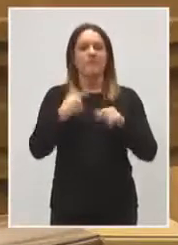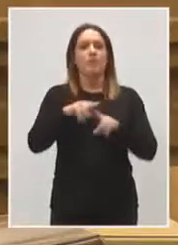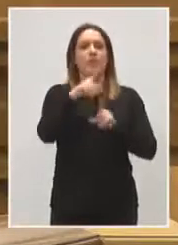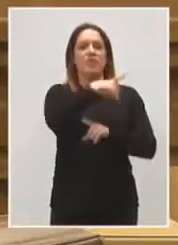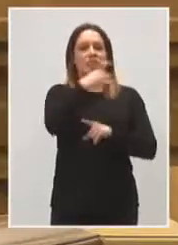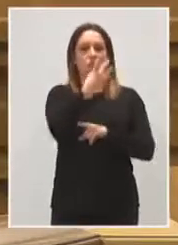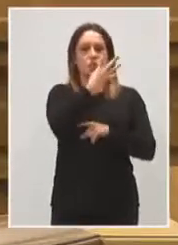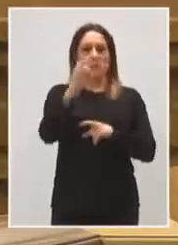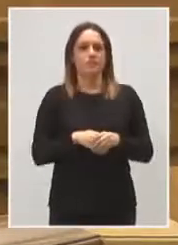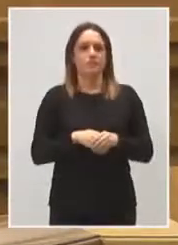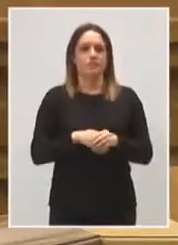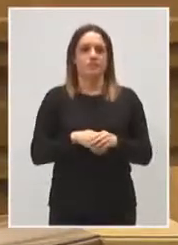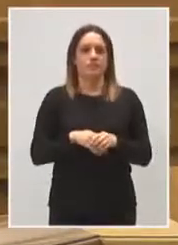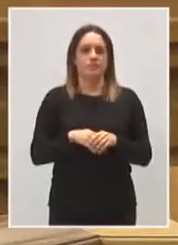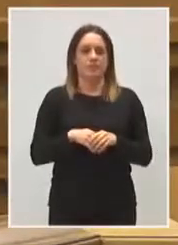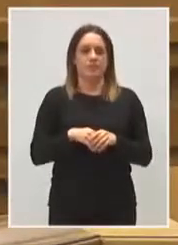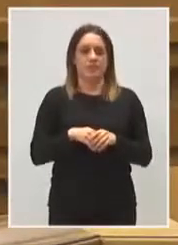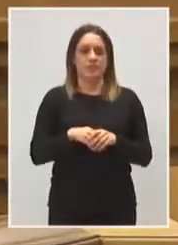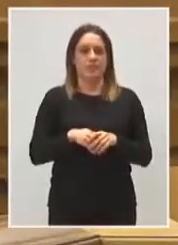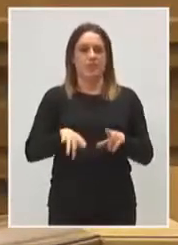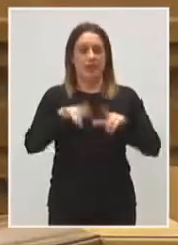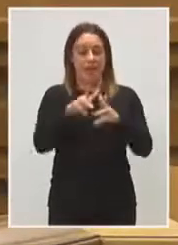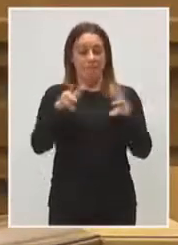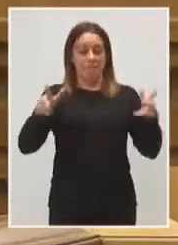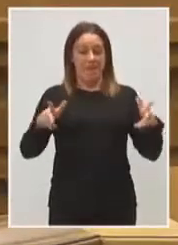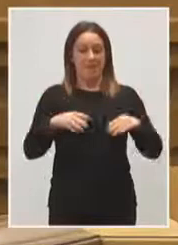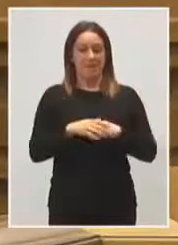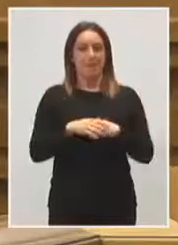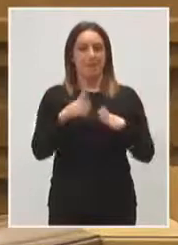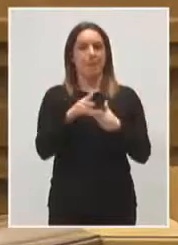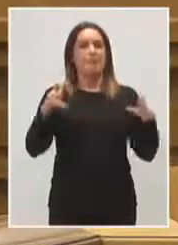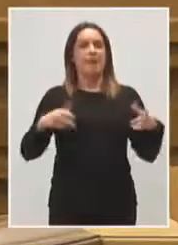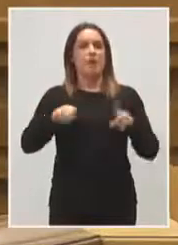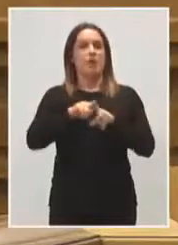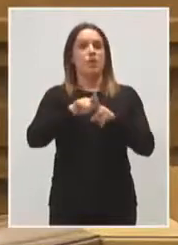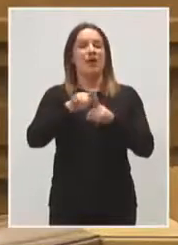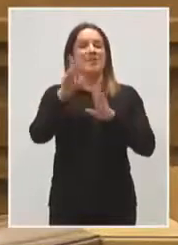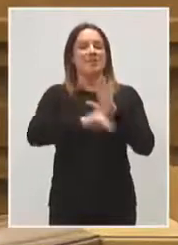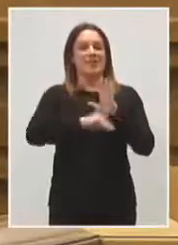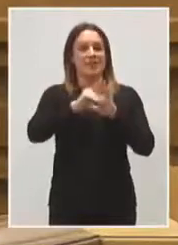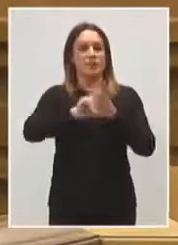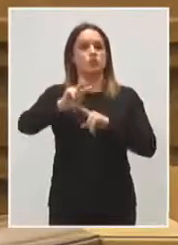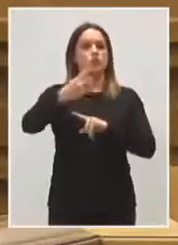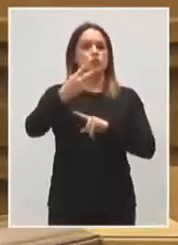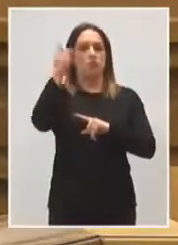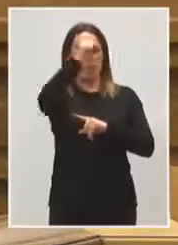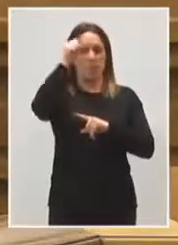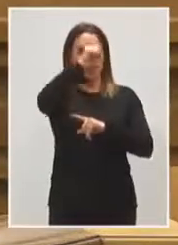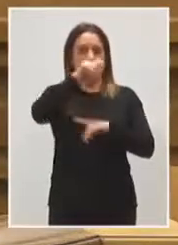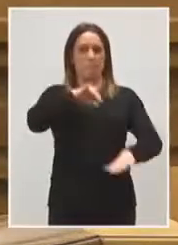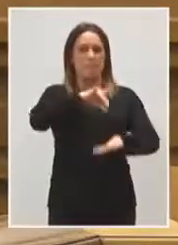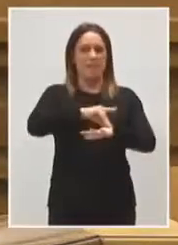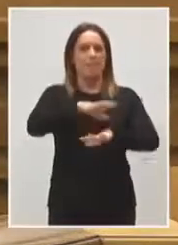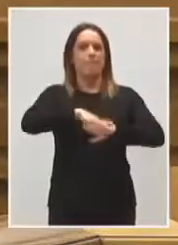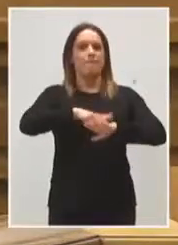millones de euros, creo. Vamos a ampliar el decreto de segunda opinión médica a problemas graves